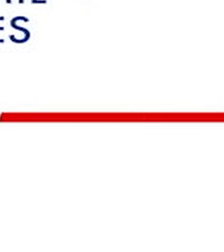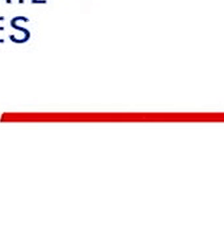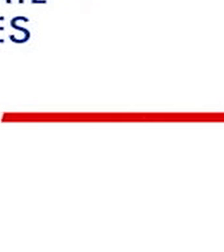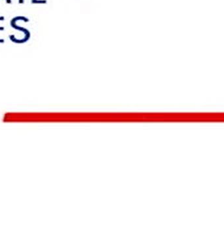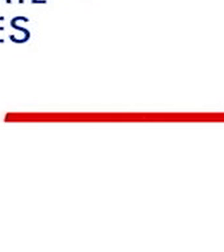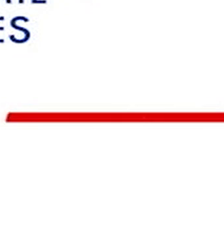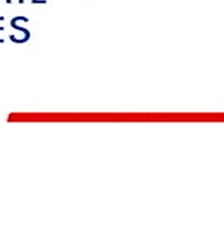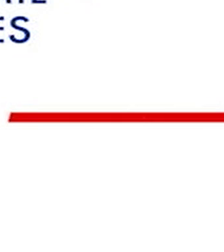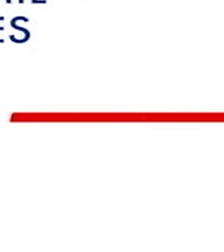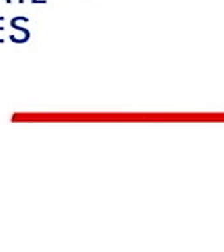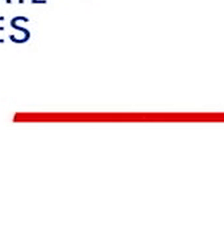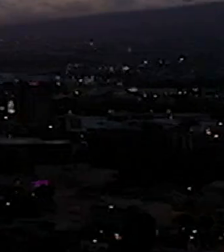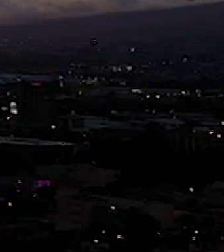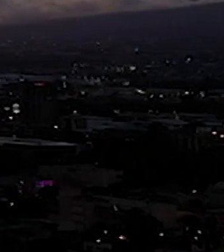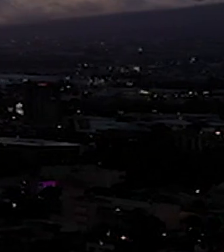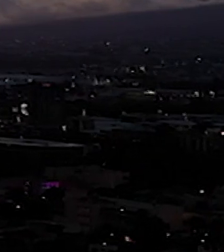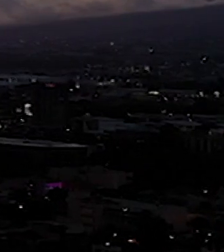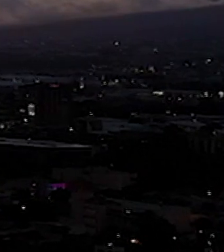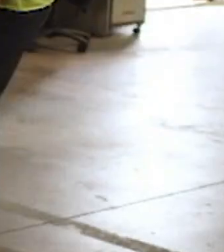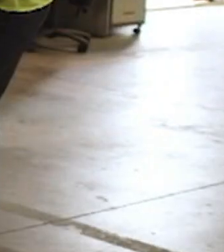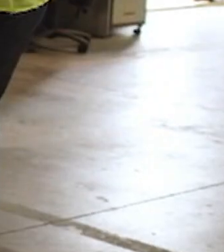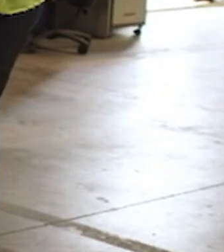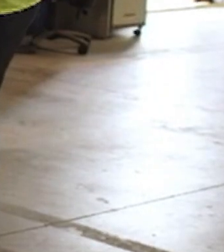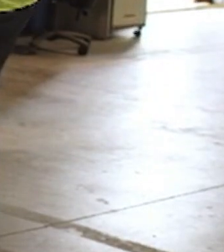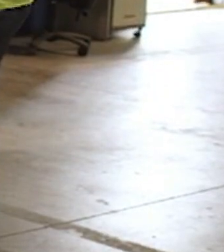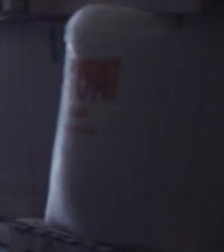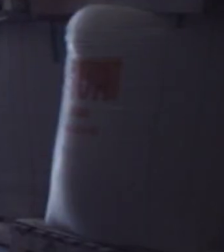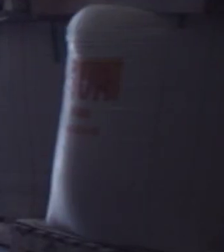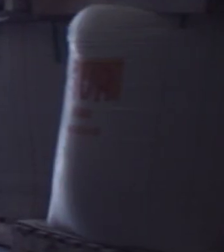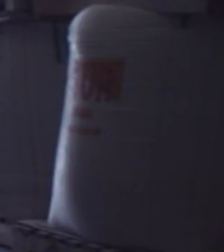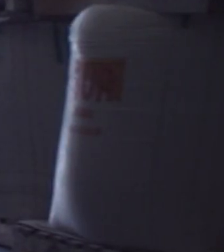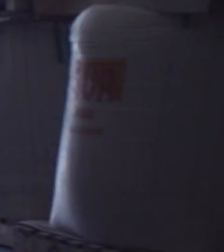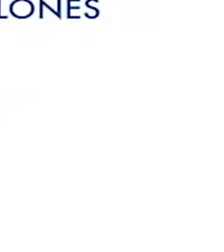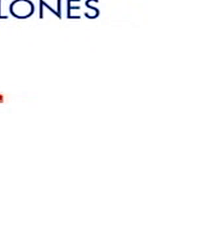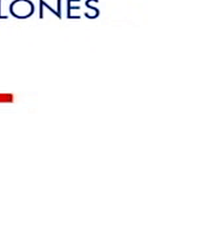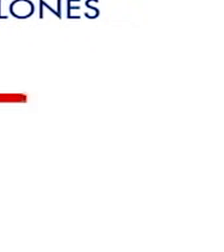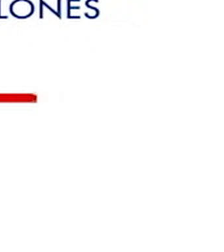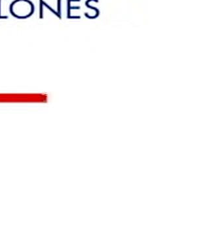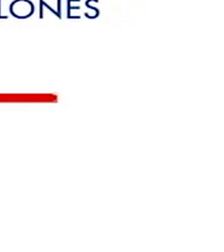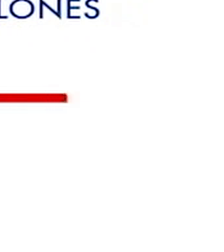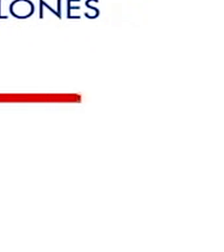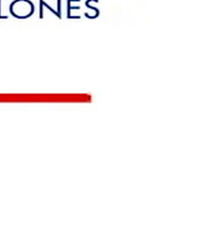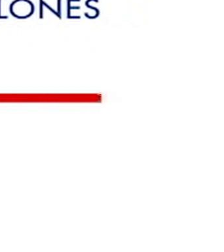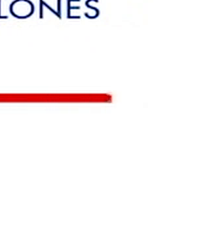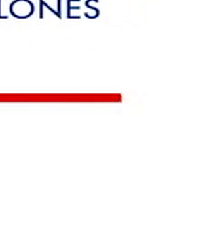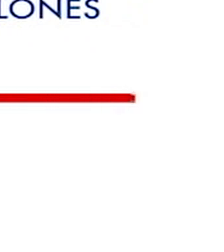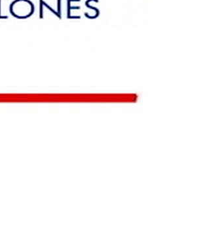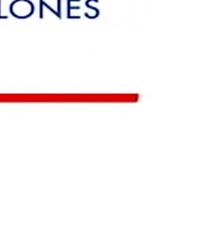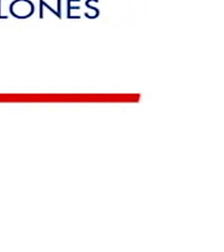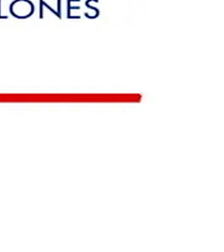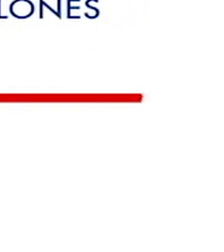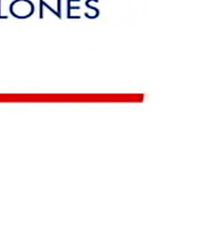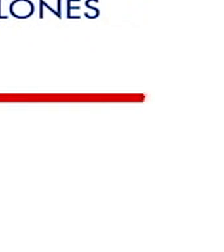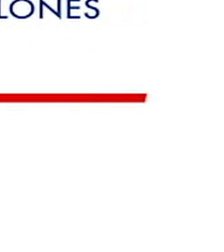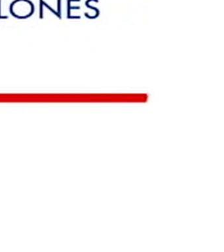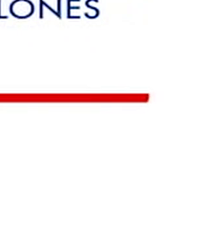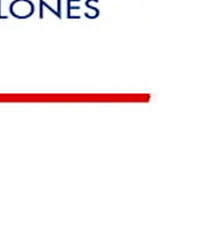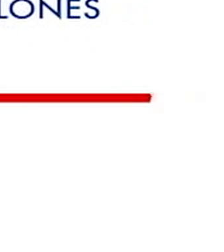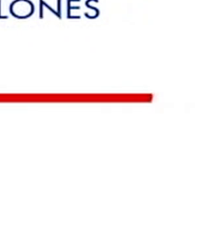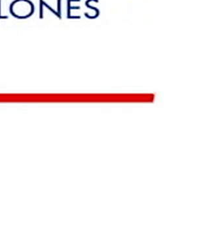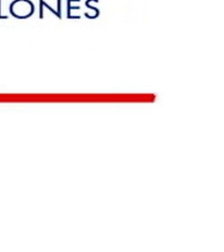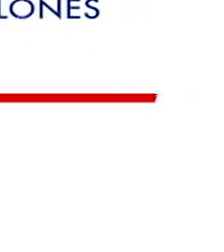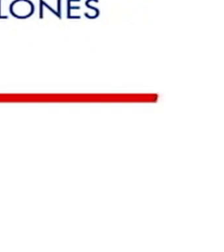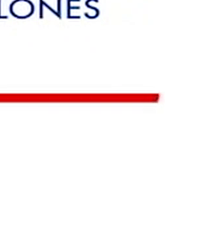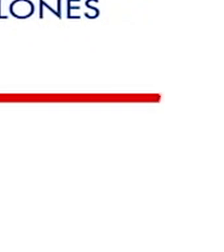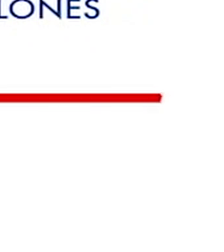mil millones de colones para apoyar a empresas instituciones e industria además se han colocado créditos